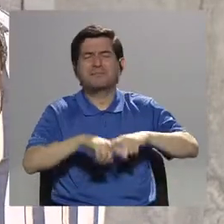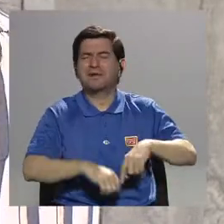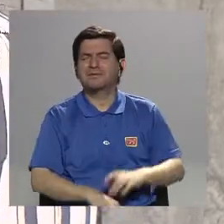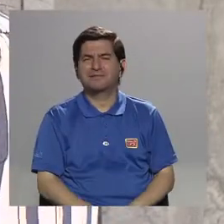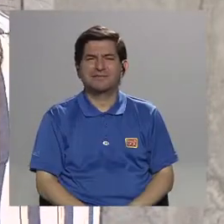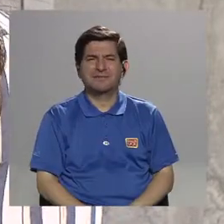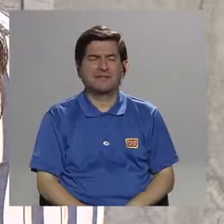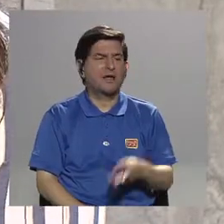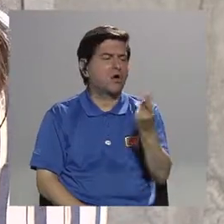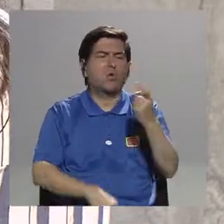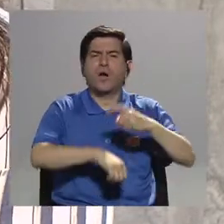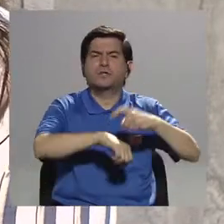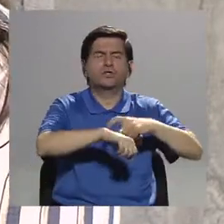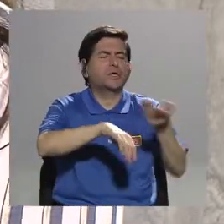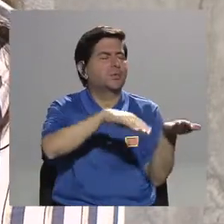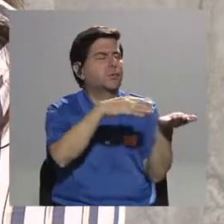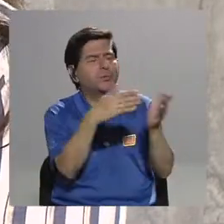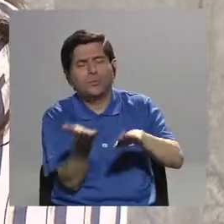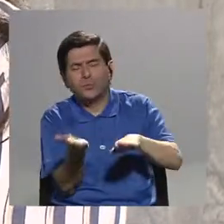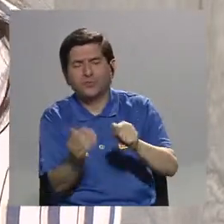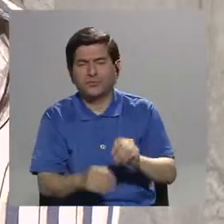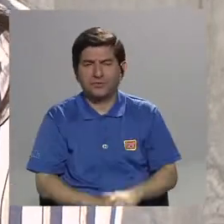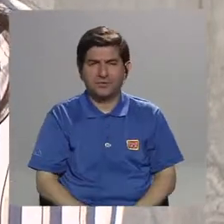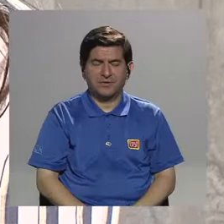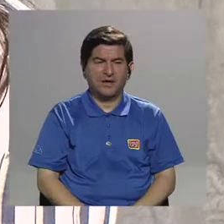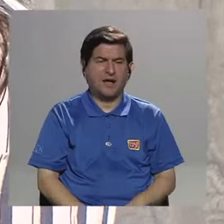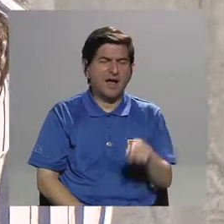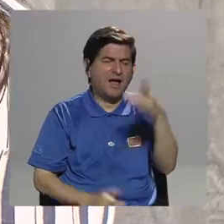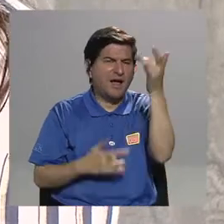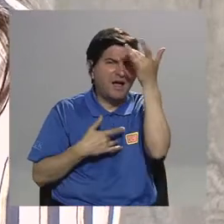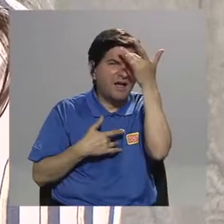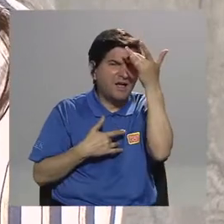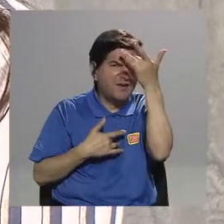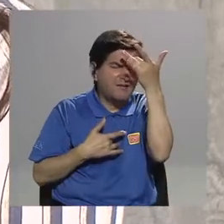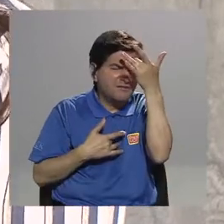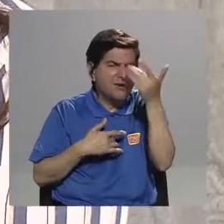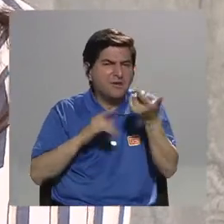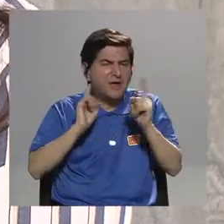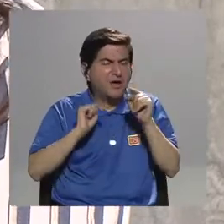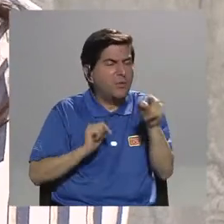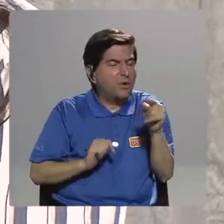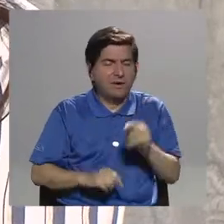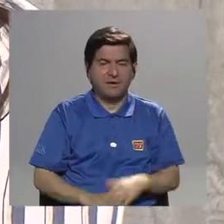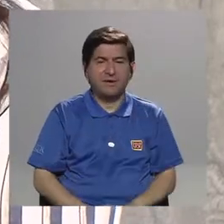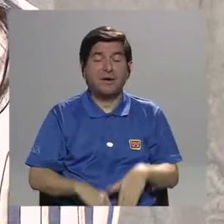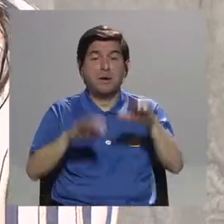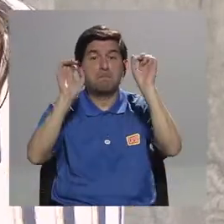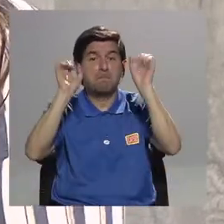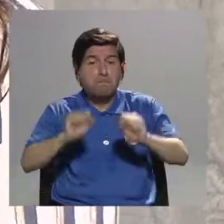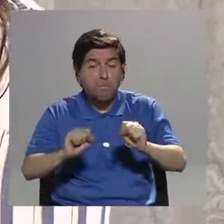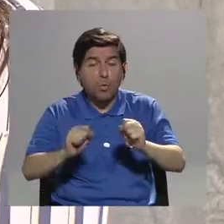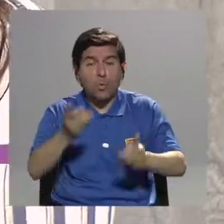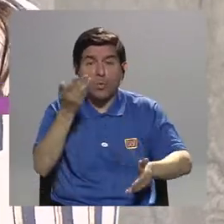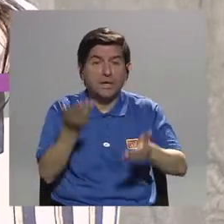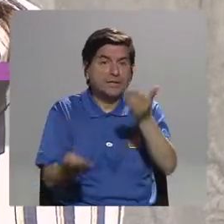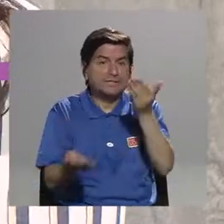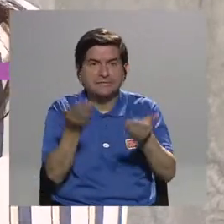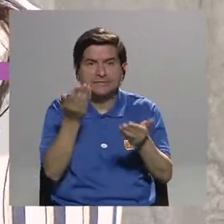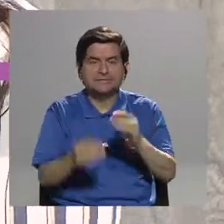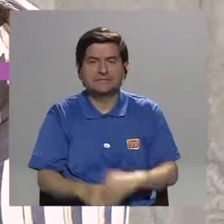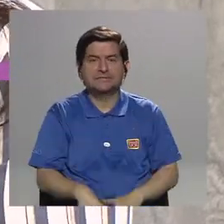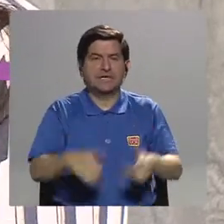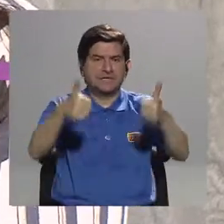cuánto tiempo tiene de fallecido, qué patologías tenías asociadas. Entonces se puede llegar a un